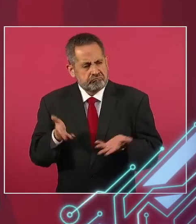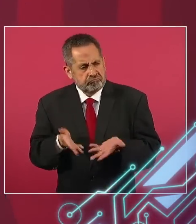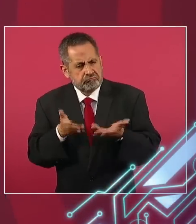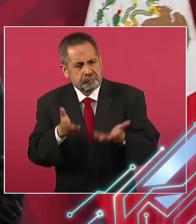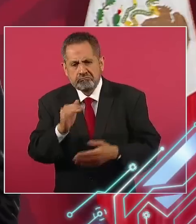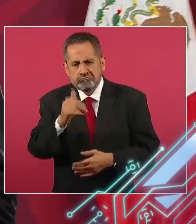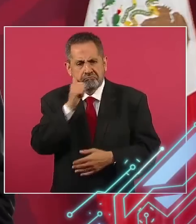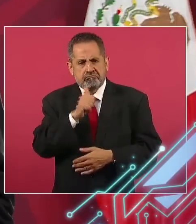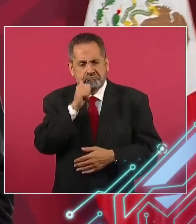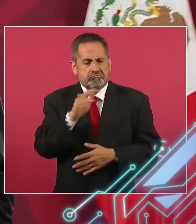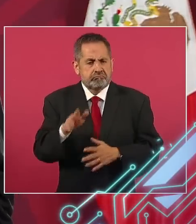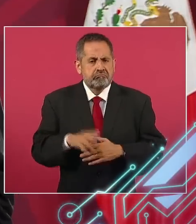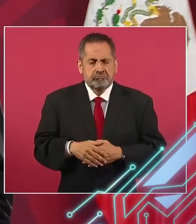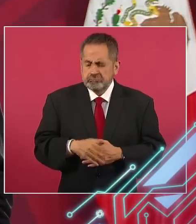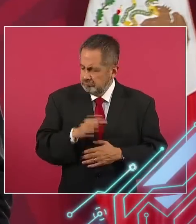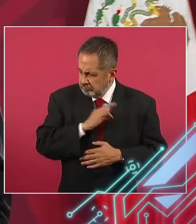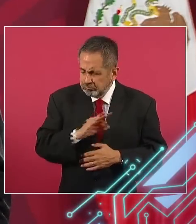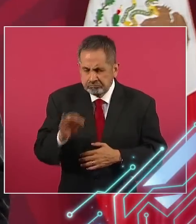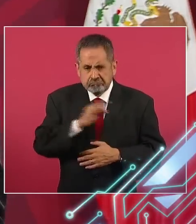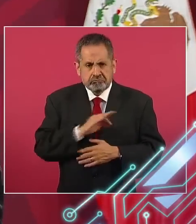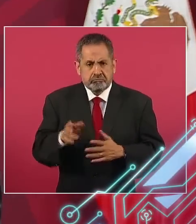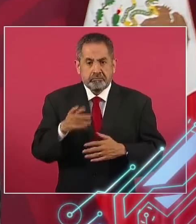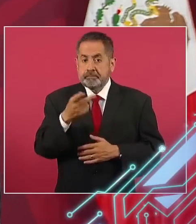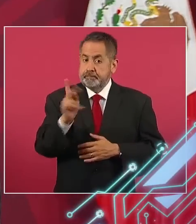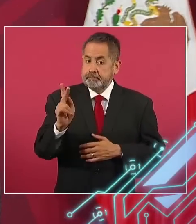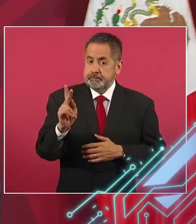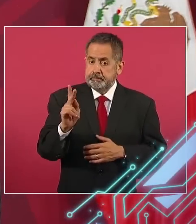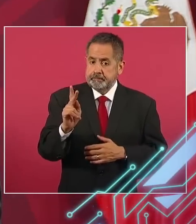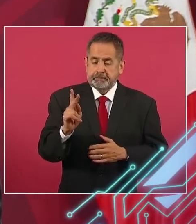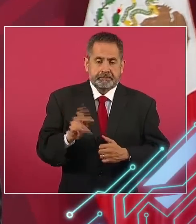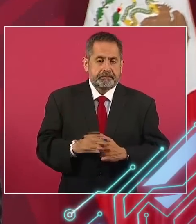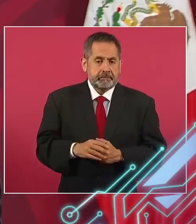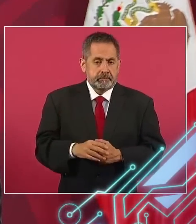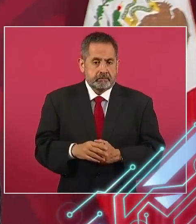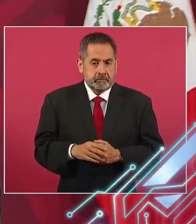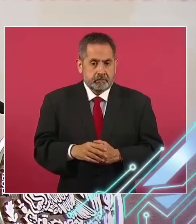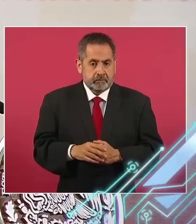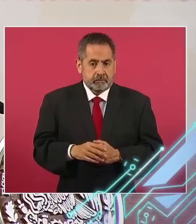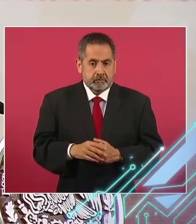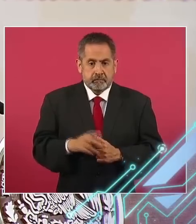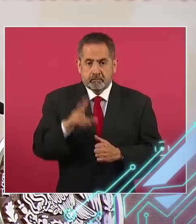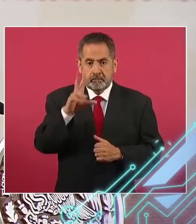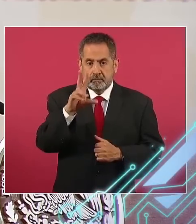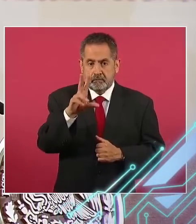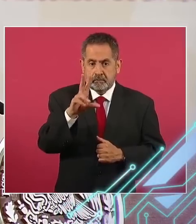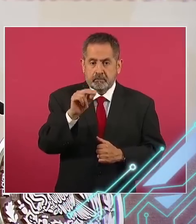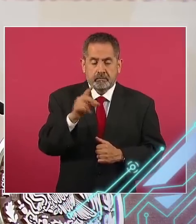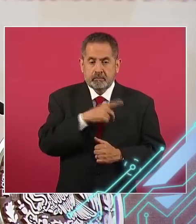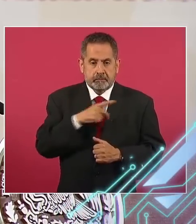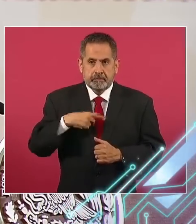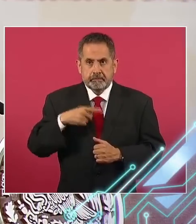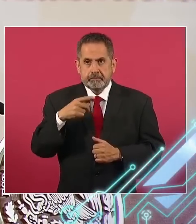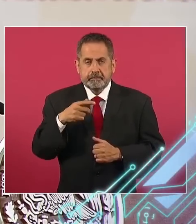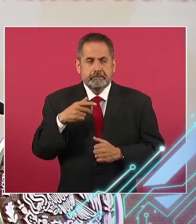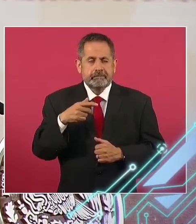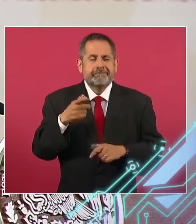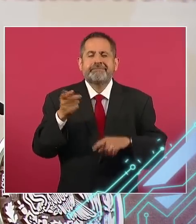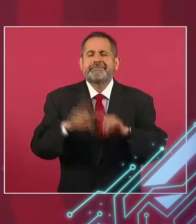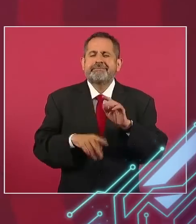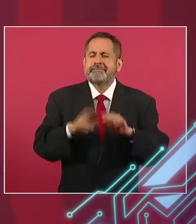en hacer pero no descartar la posibilidad